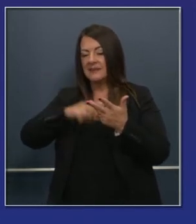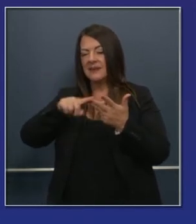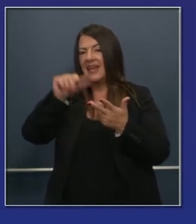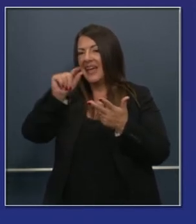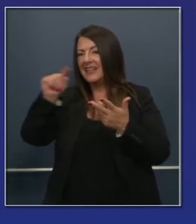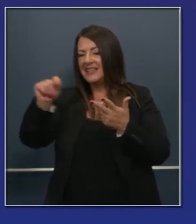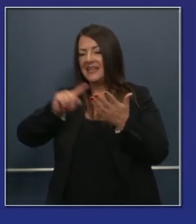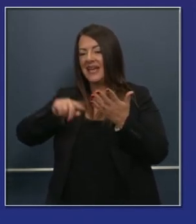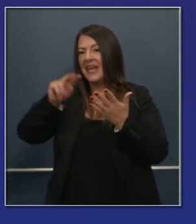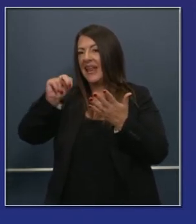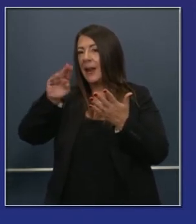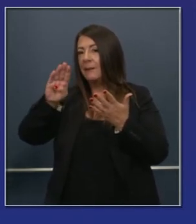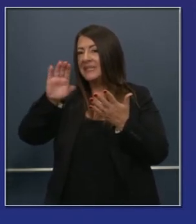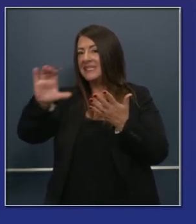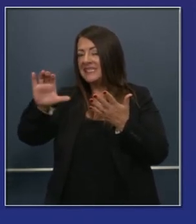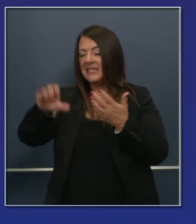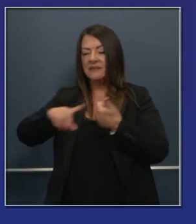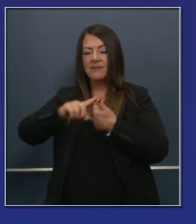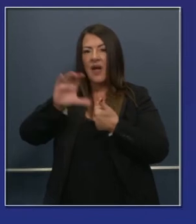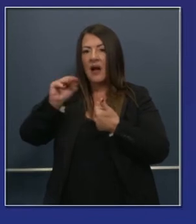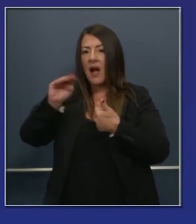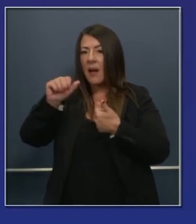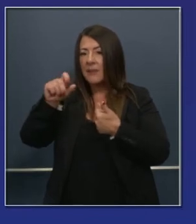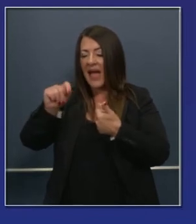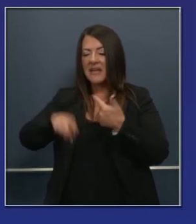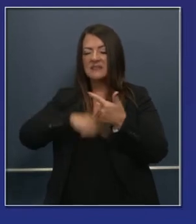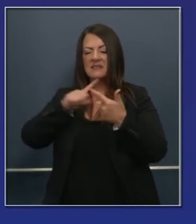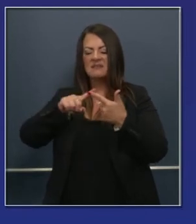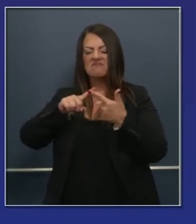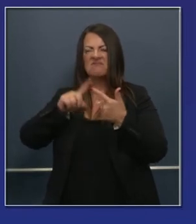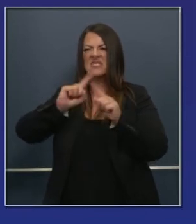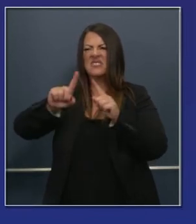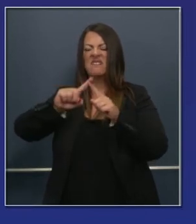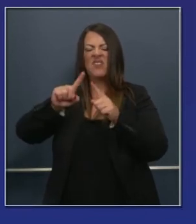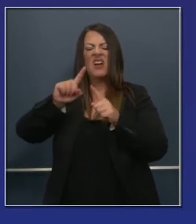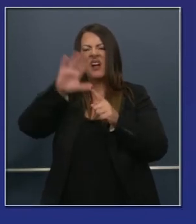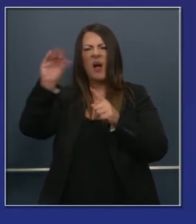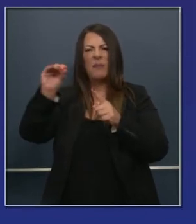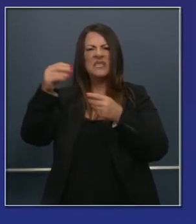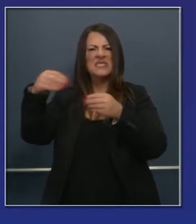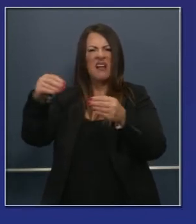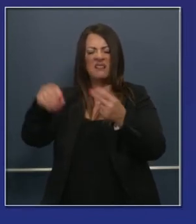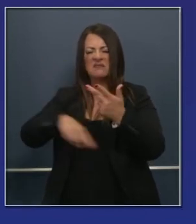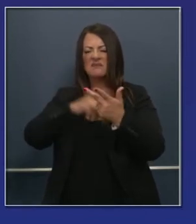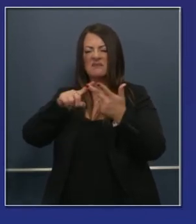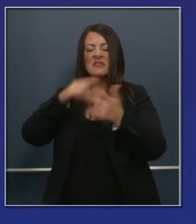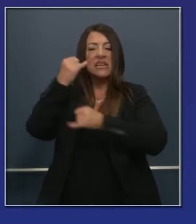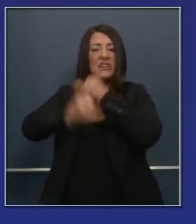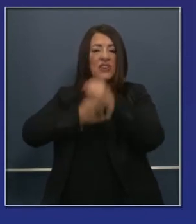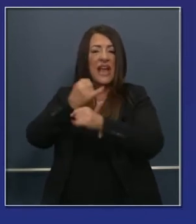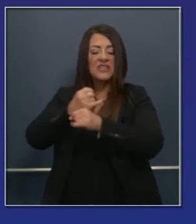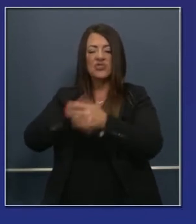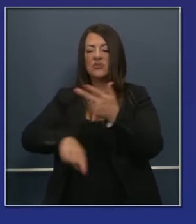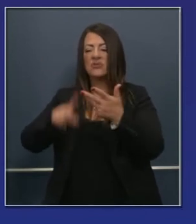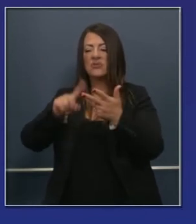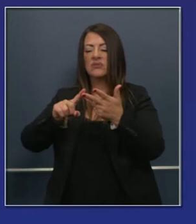AT&T, NBC Universal, Comcast, Salesforce, Edison International,